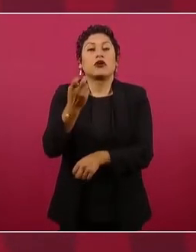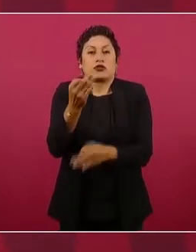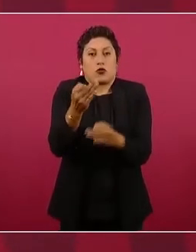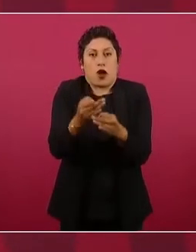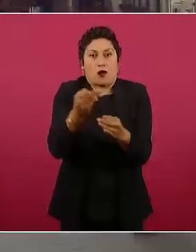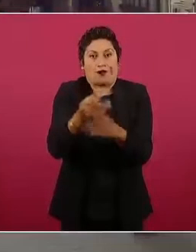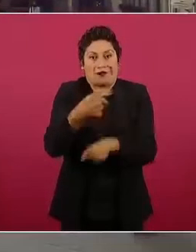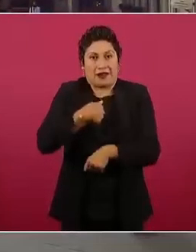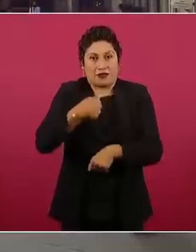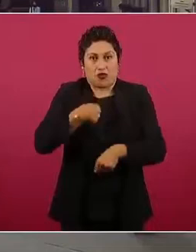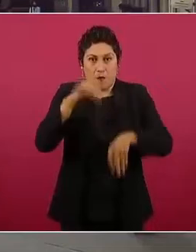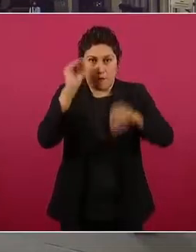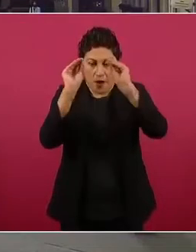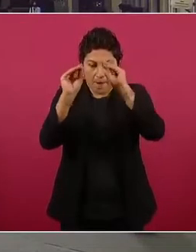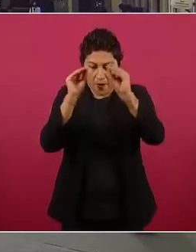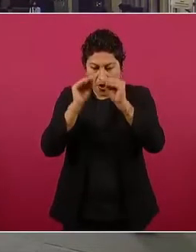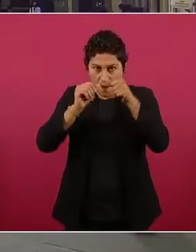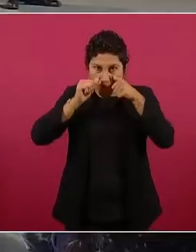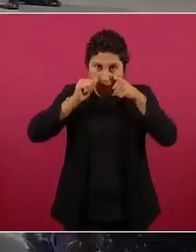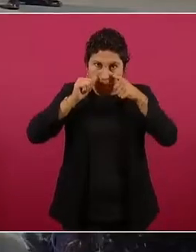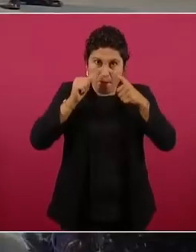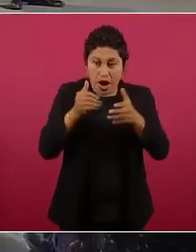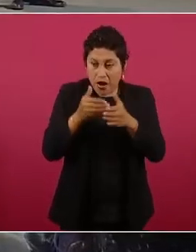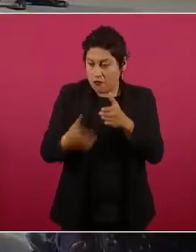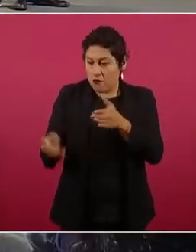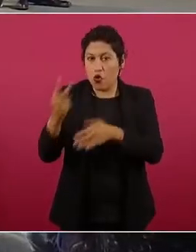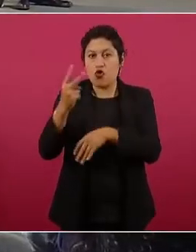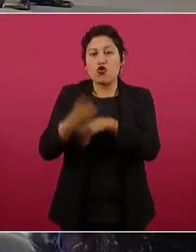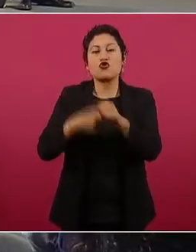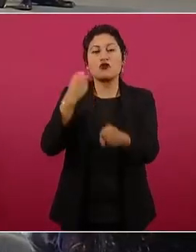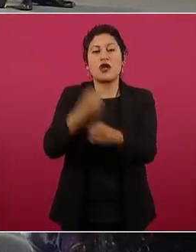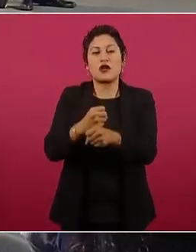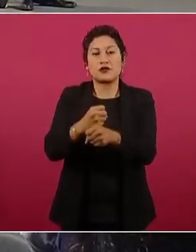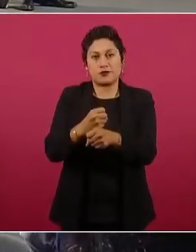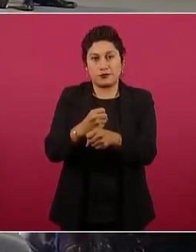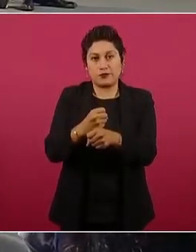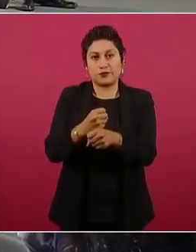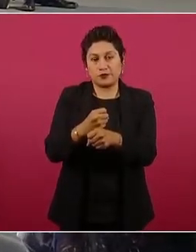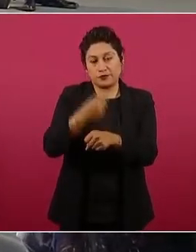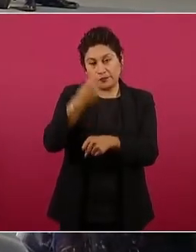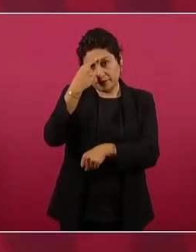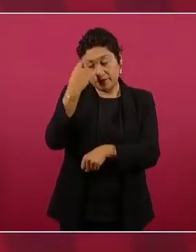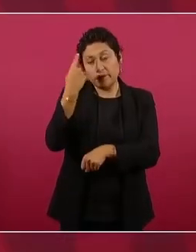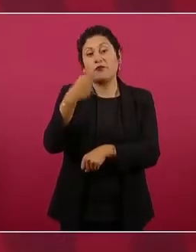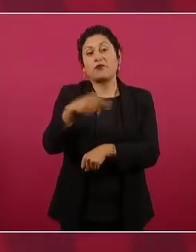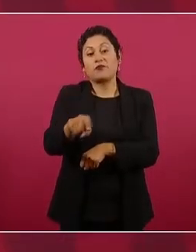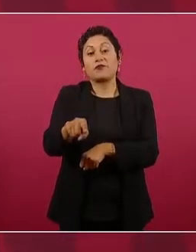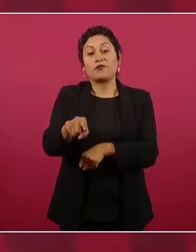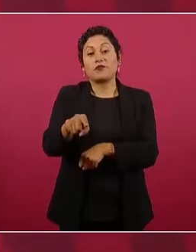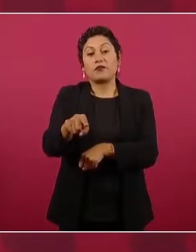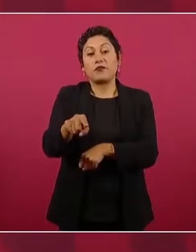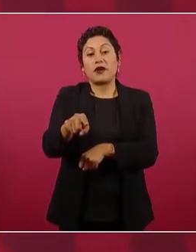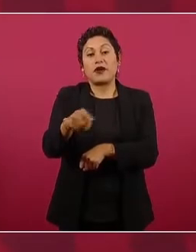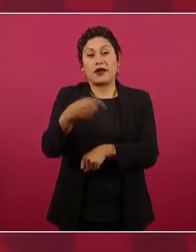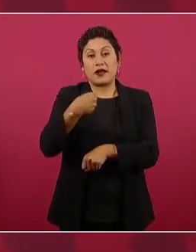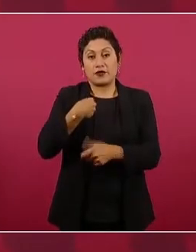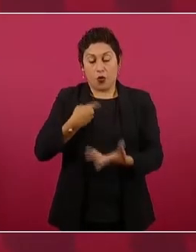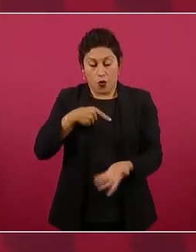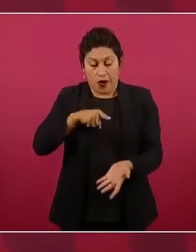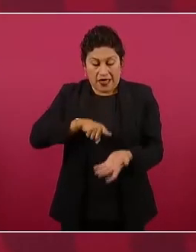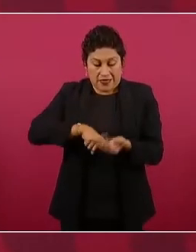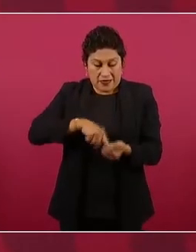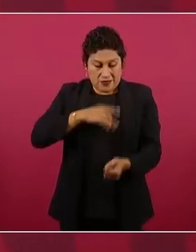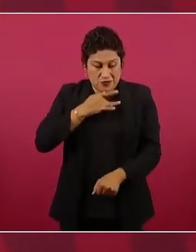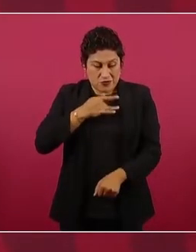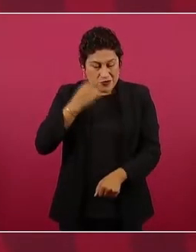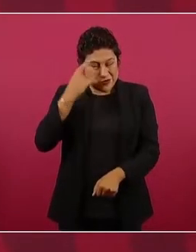estos dos años que me faltan, para que no me quede ningún remordimiento de